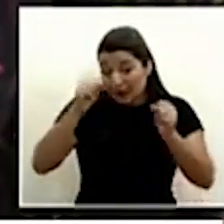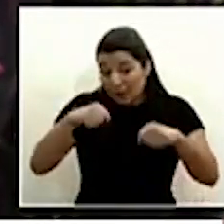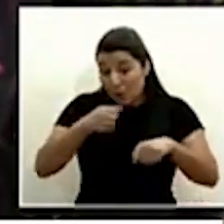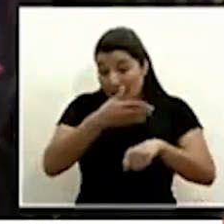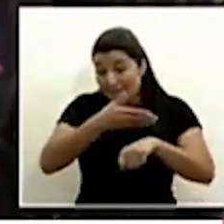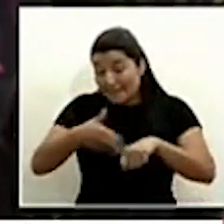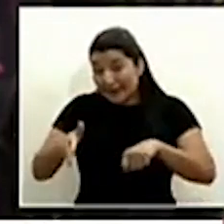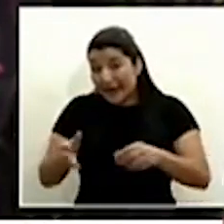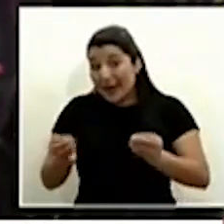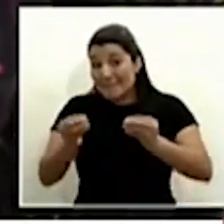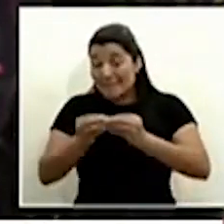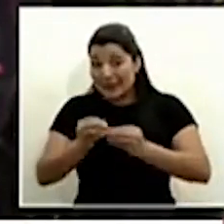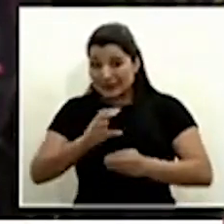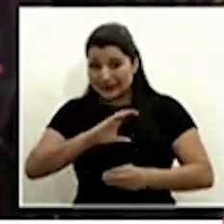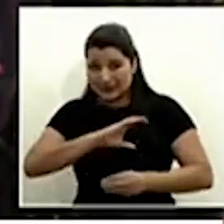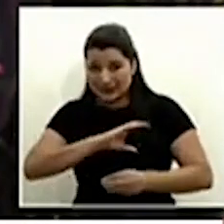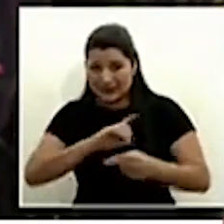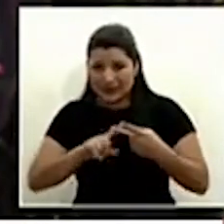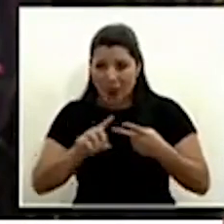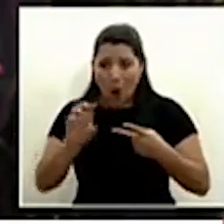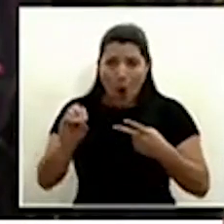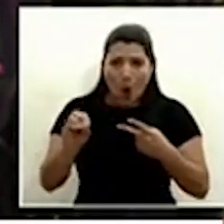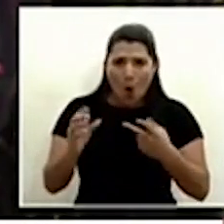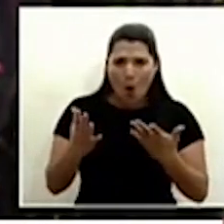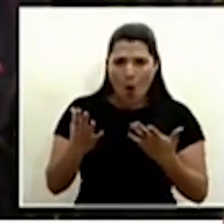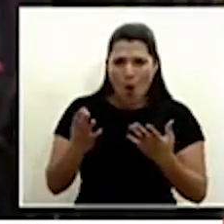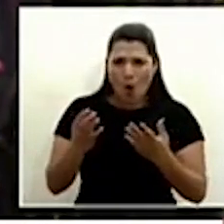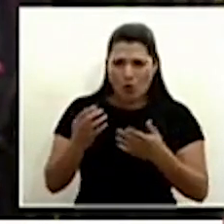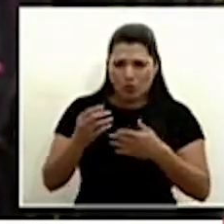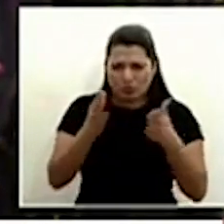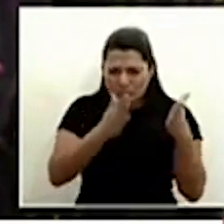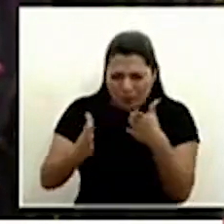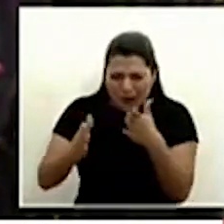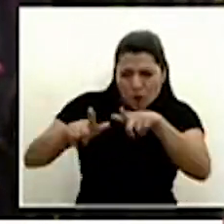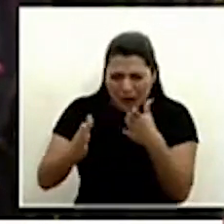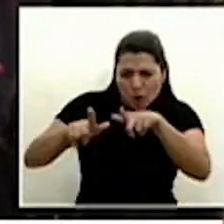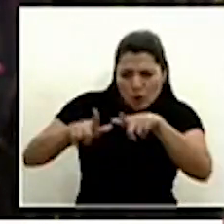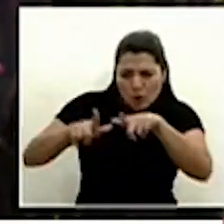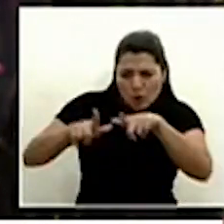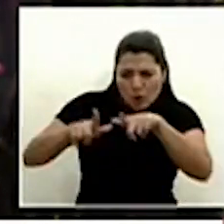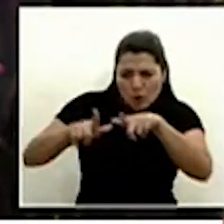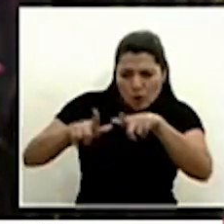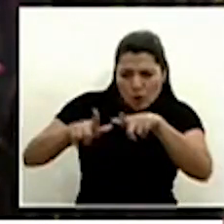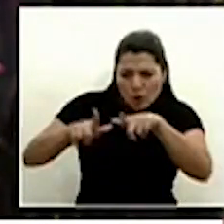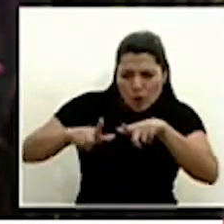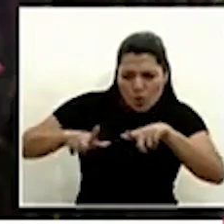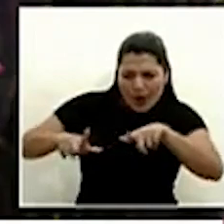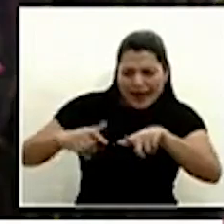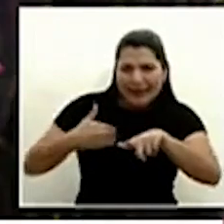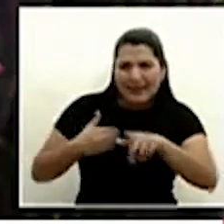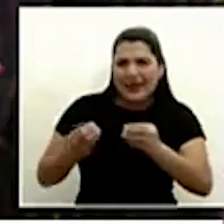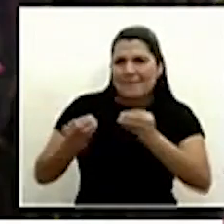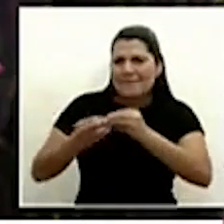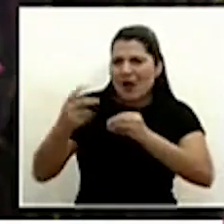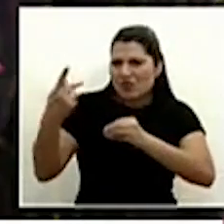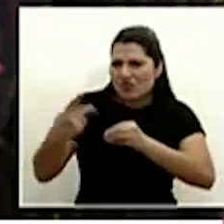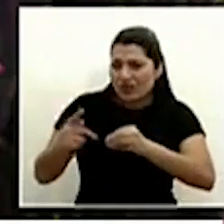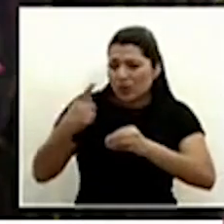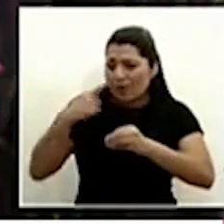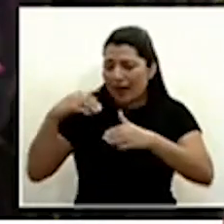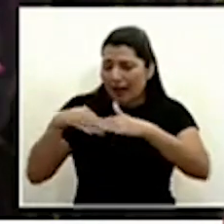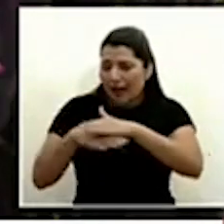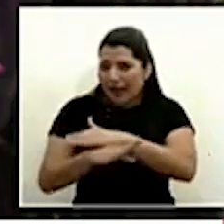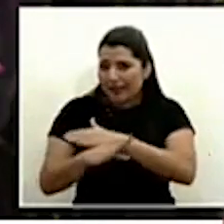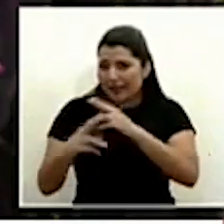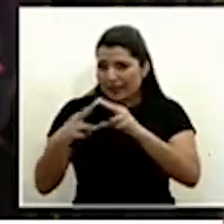operaciones de intervención por zonas críticas ¿qué respuesta le daría a usted al